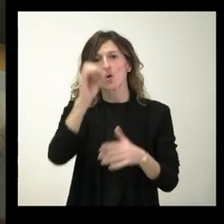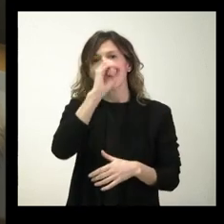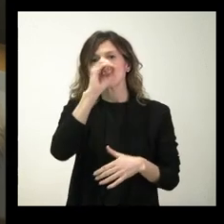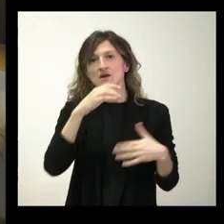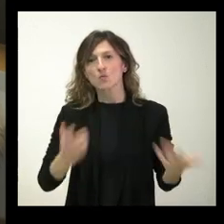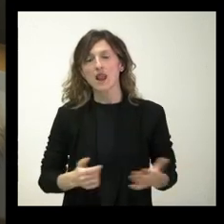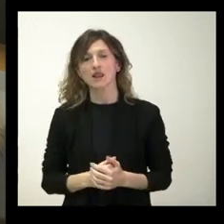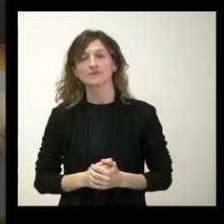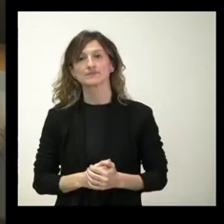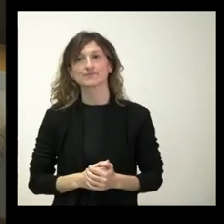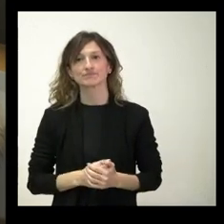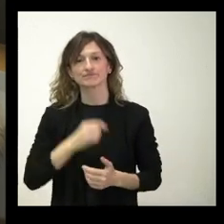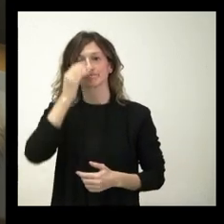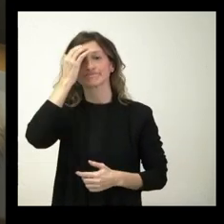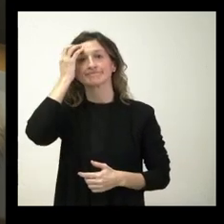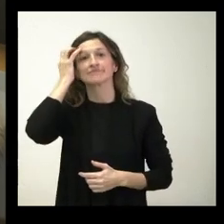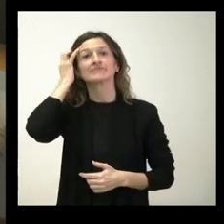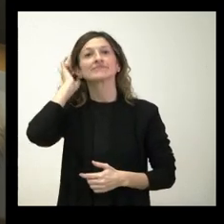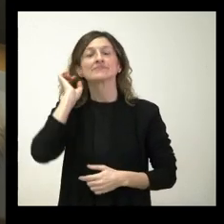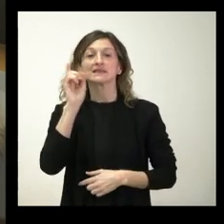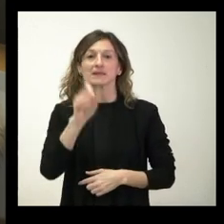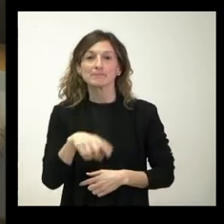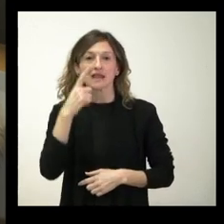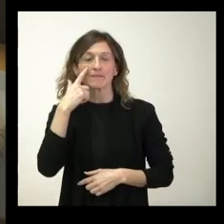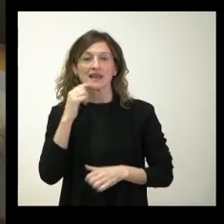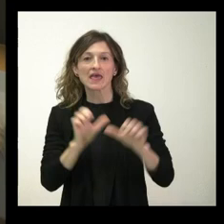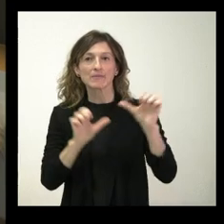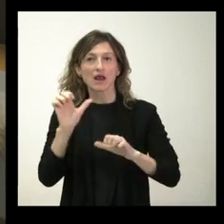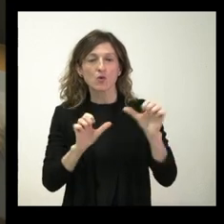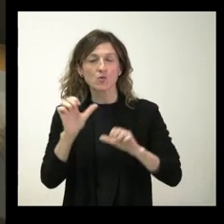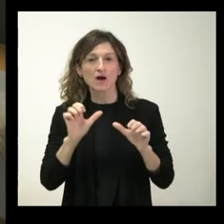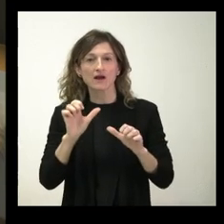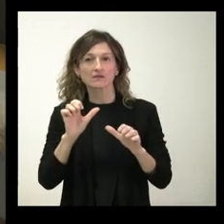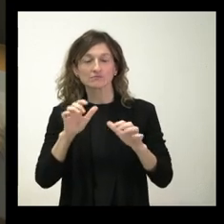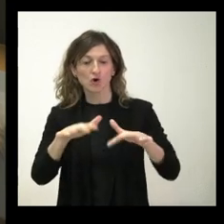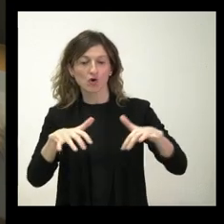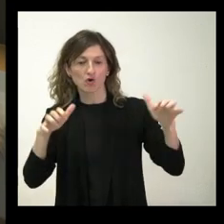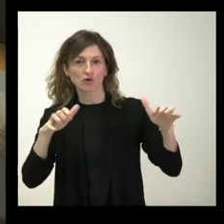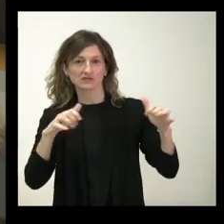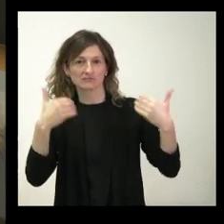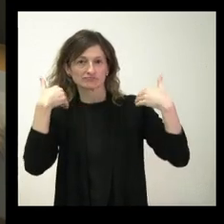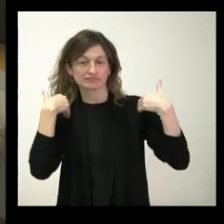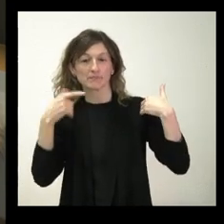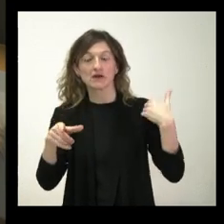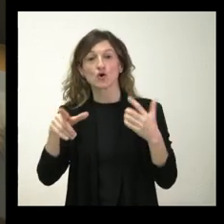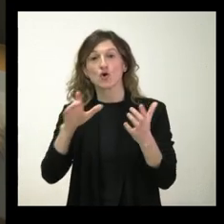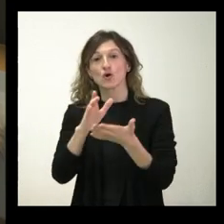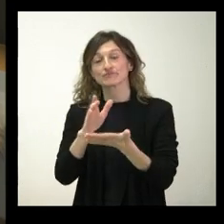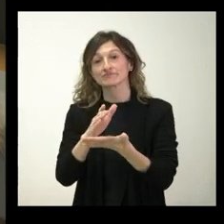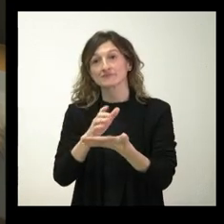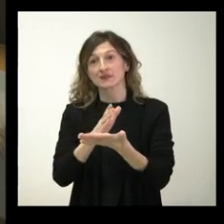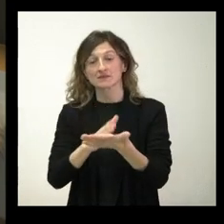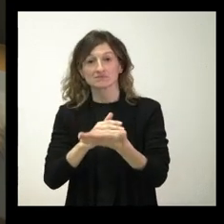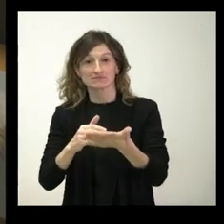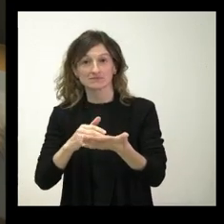También sí pueden evaluar el informe, sé que es de las Cortes, pero bueno, como Gobierno regional, ya que les afecta